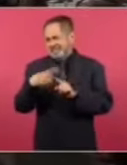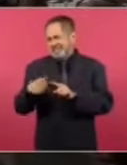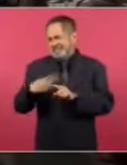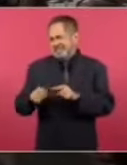avance.